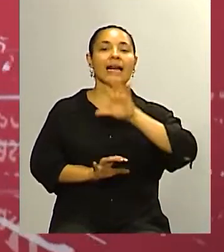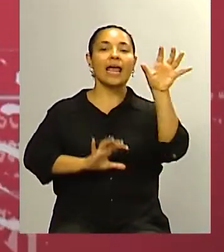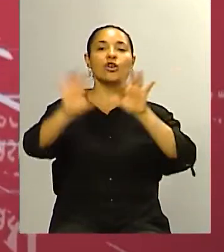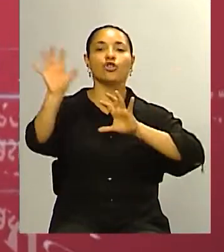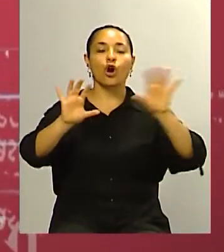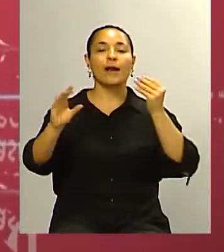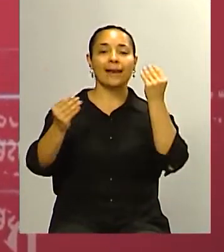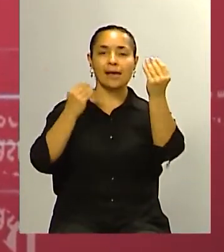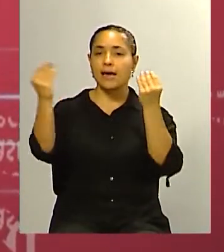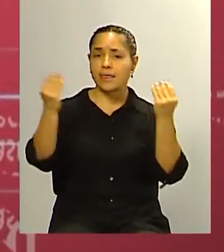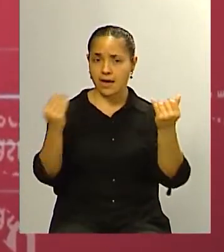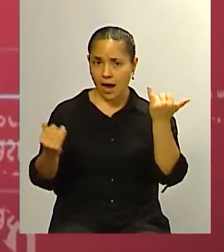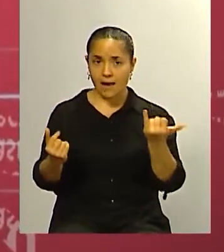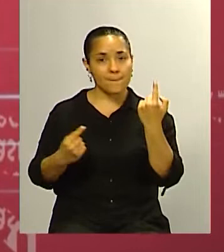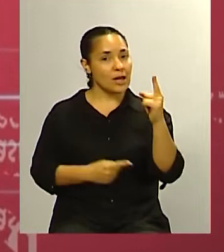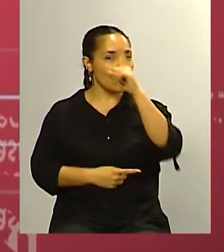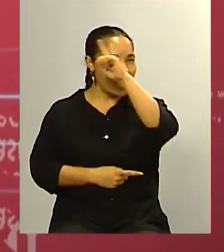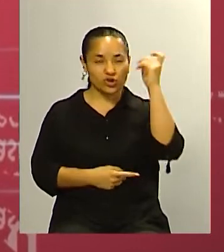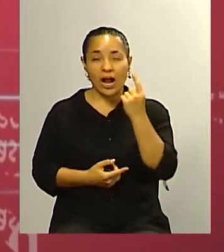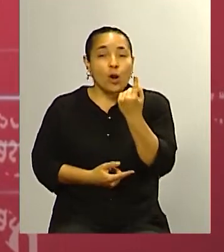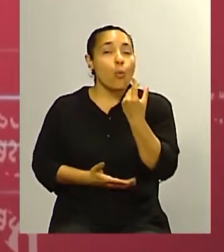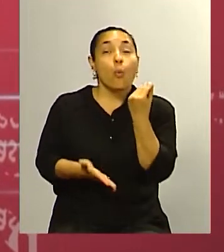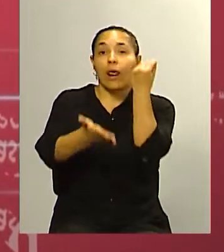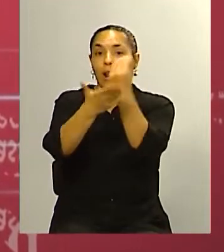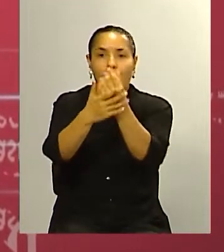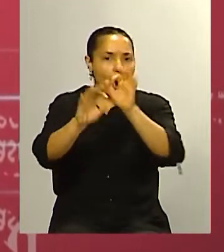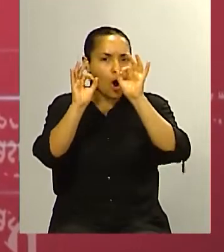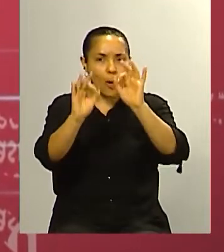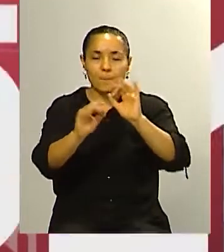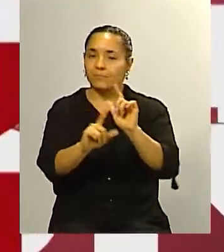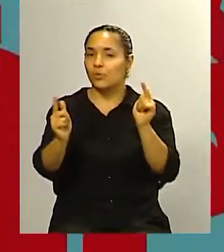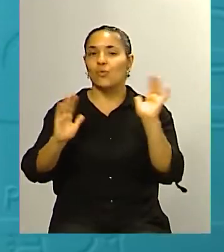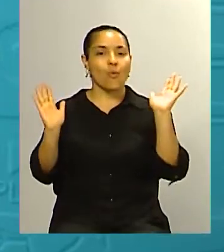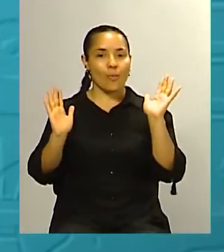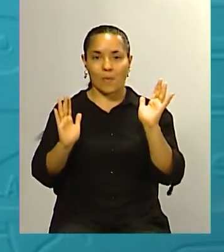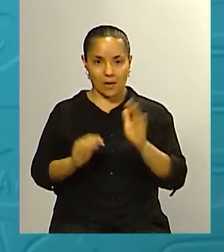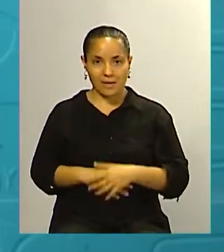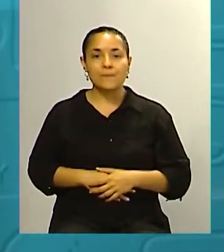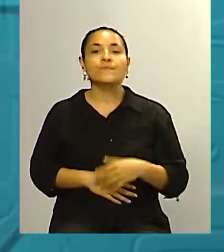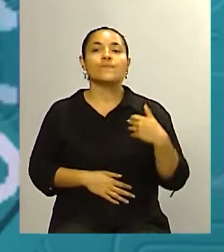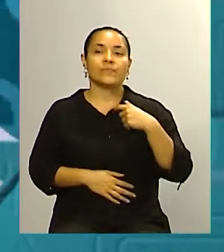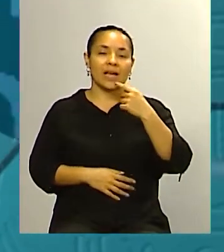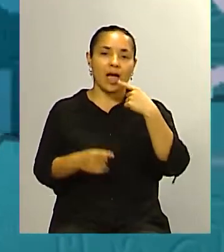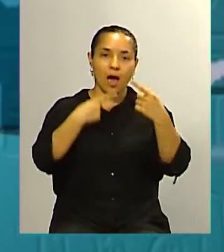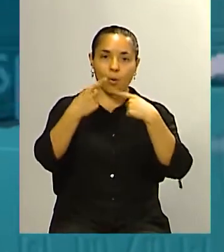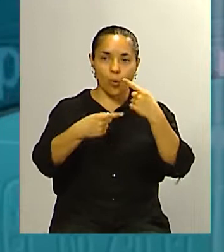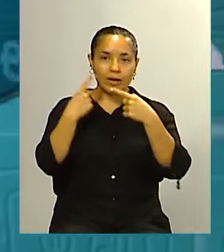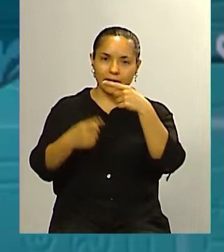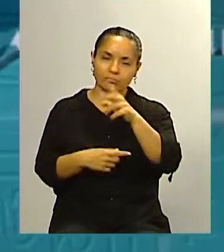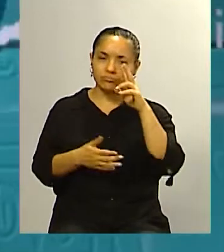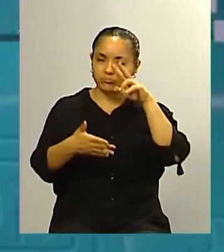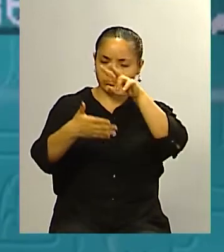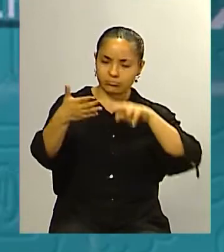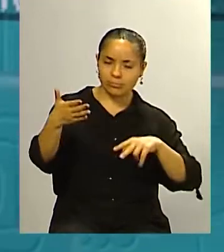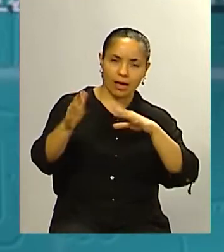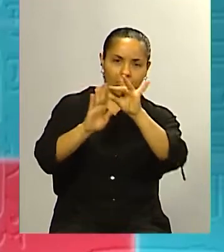pero todavía no tienen un líder nacional tiempo completo tal cual que de hecho hemos visto encuestas de ustedes que hablan justamente